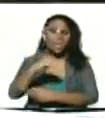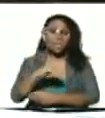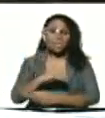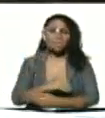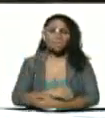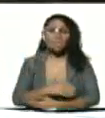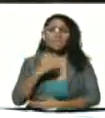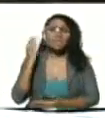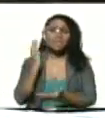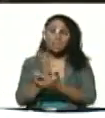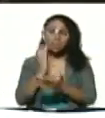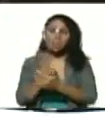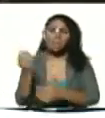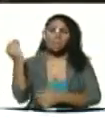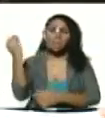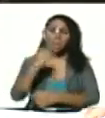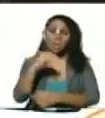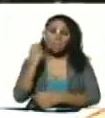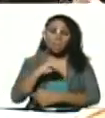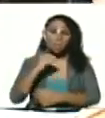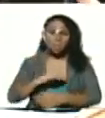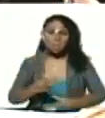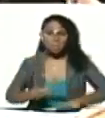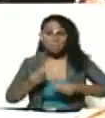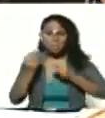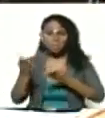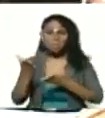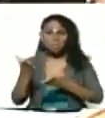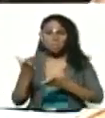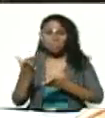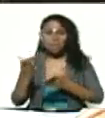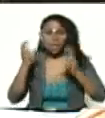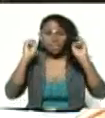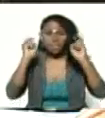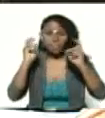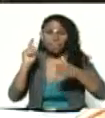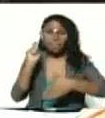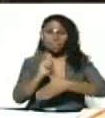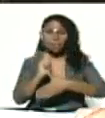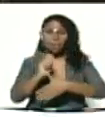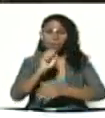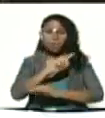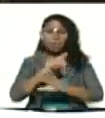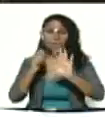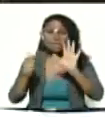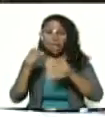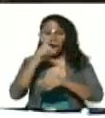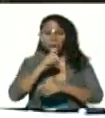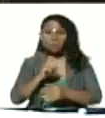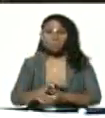siempre se puede dar más la consigna de Telesur en los 16 años